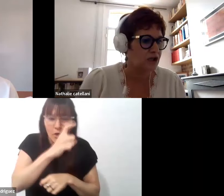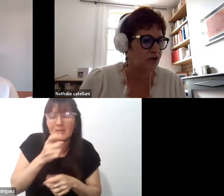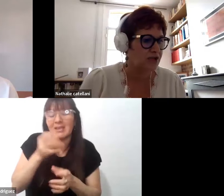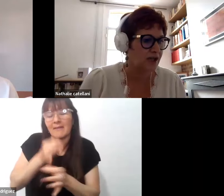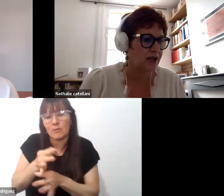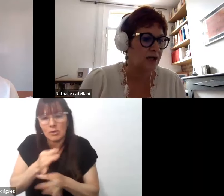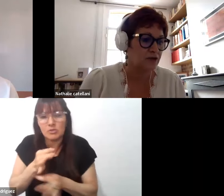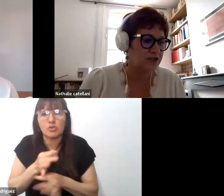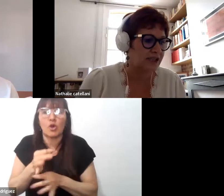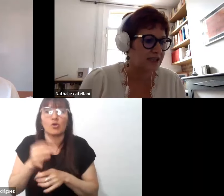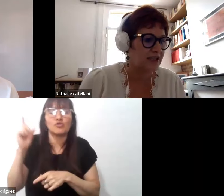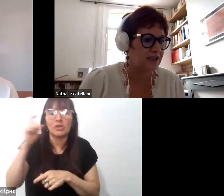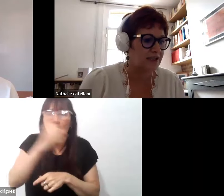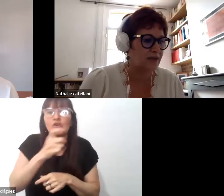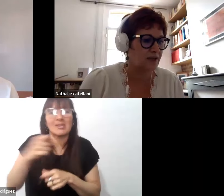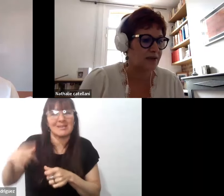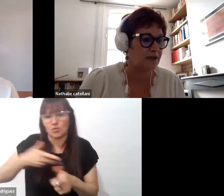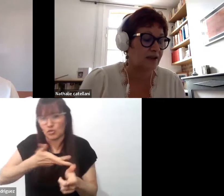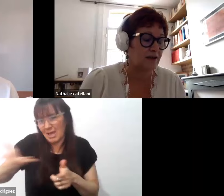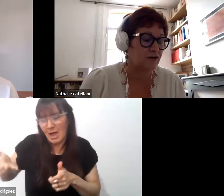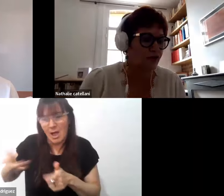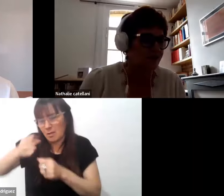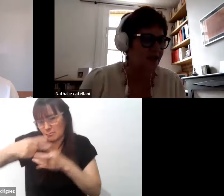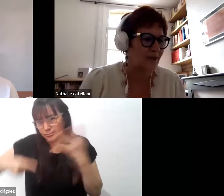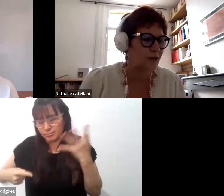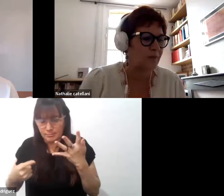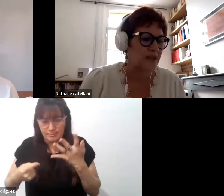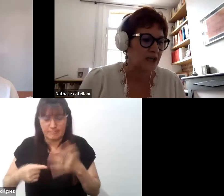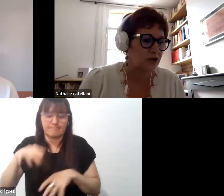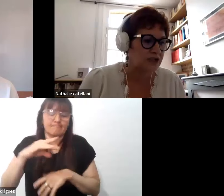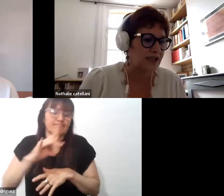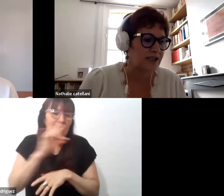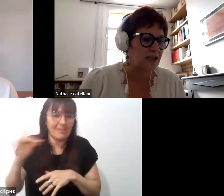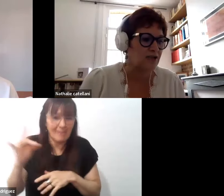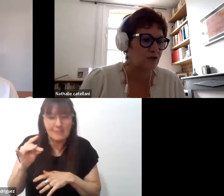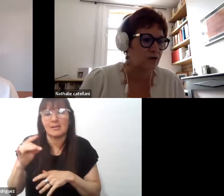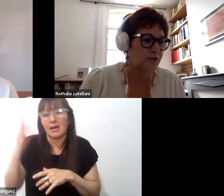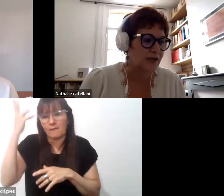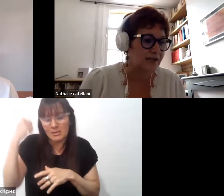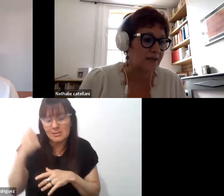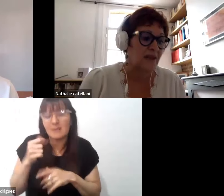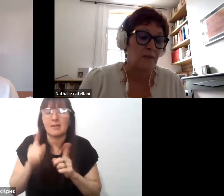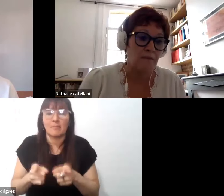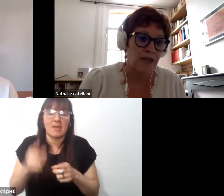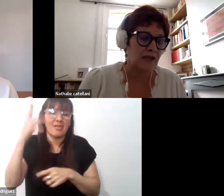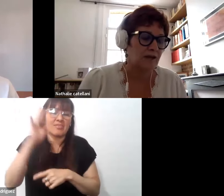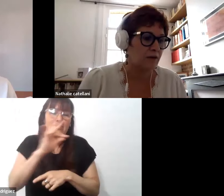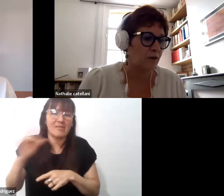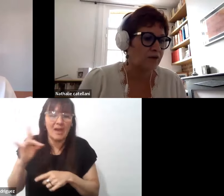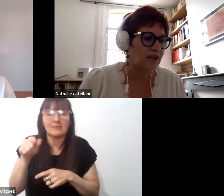psicología social, didáctica del francés y didáctica de